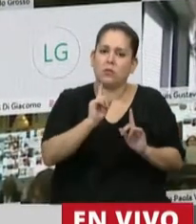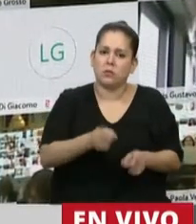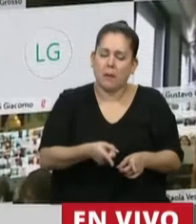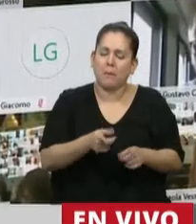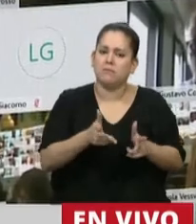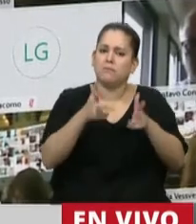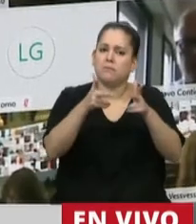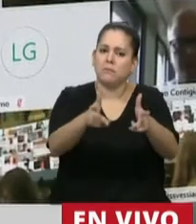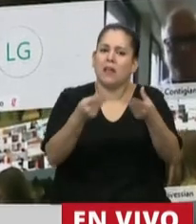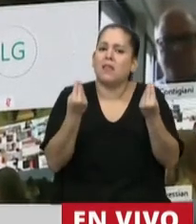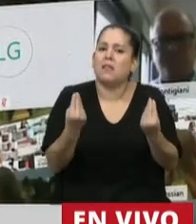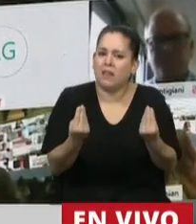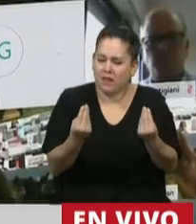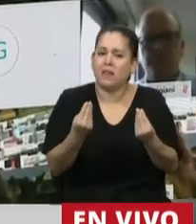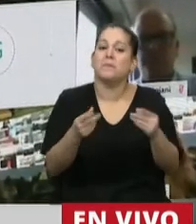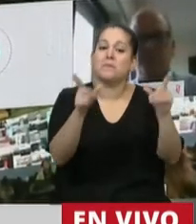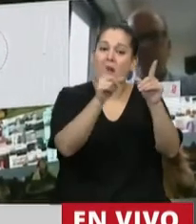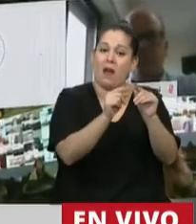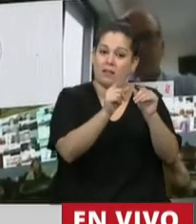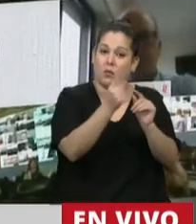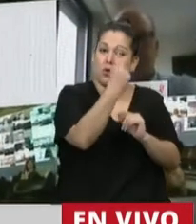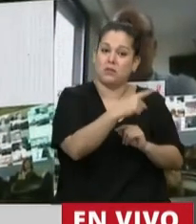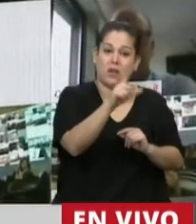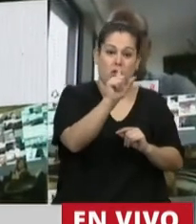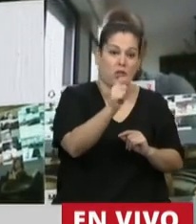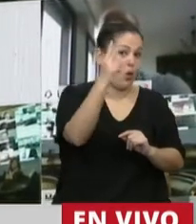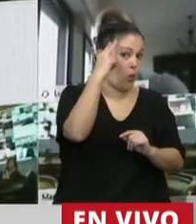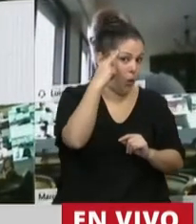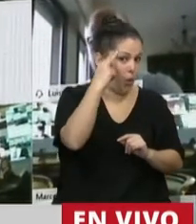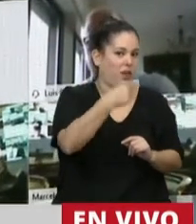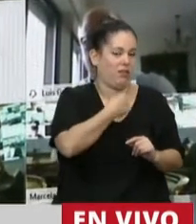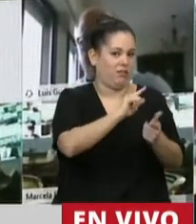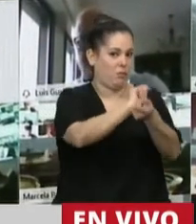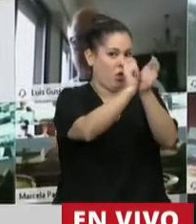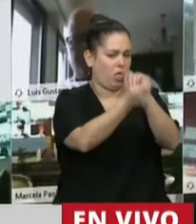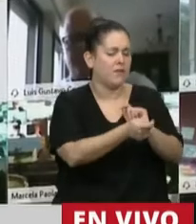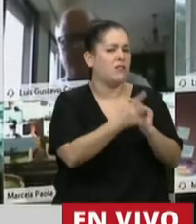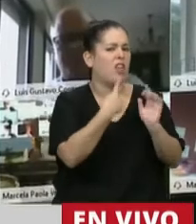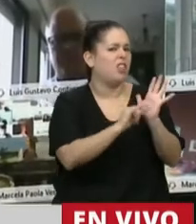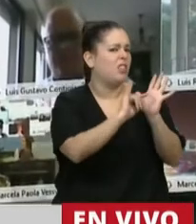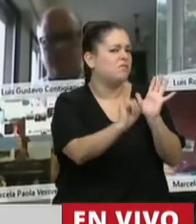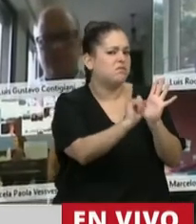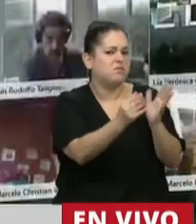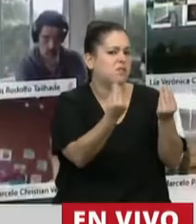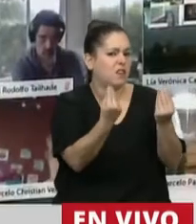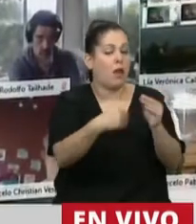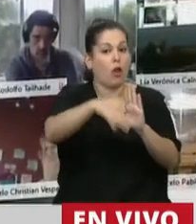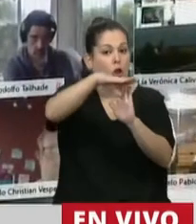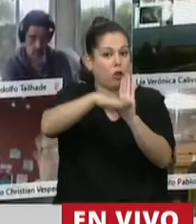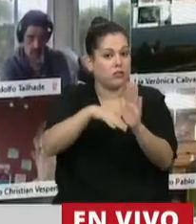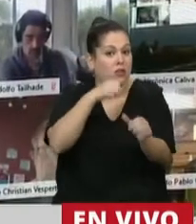planteo de la modificación en el artículo 109 dice claramente que estas condiciones de trabajo